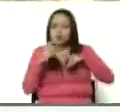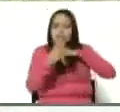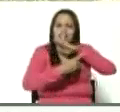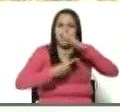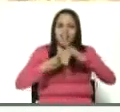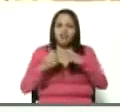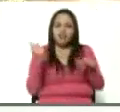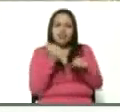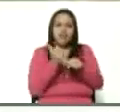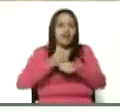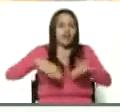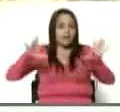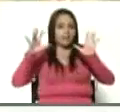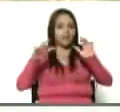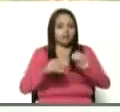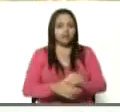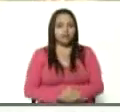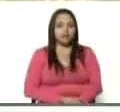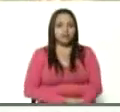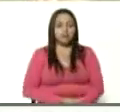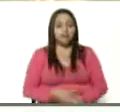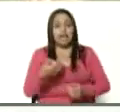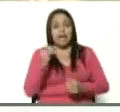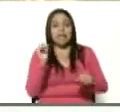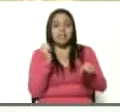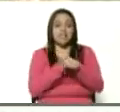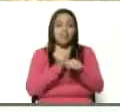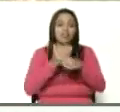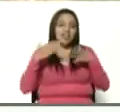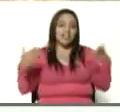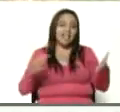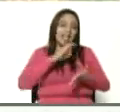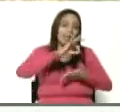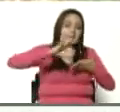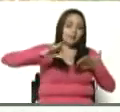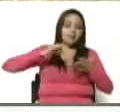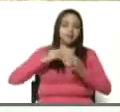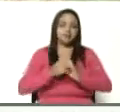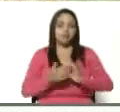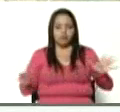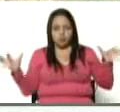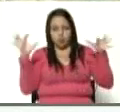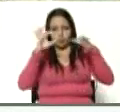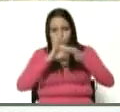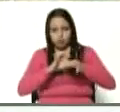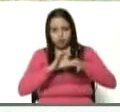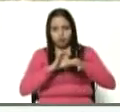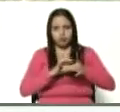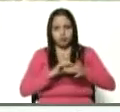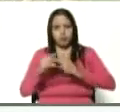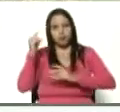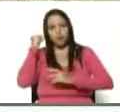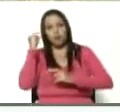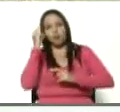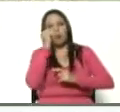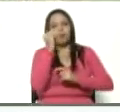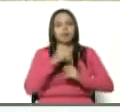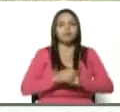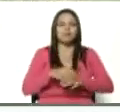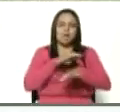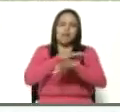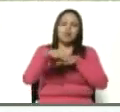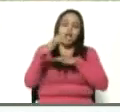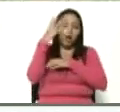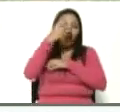trabajan con sus manos, bueno, y están trabajando con un gran espíritu colectivo, hombres, mujeres, la gran mayoría